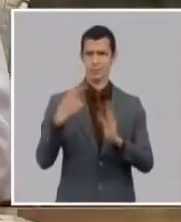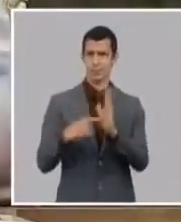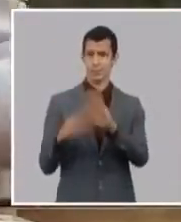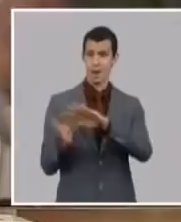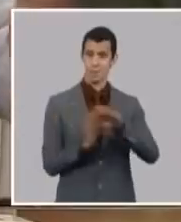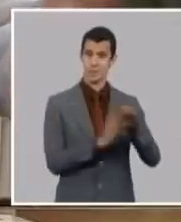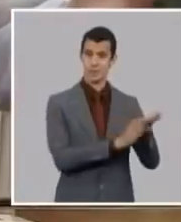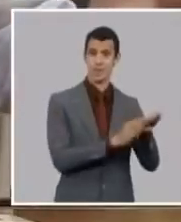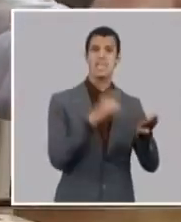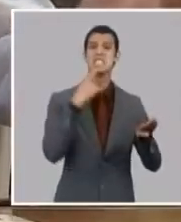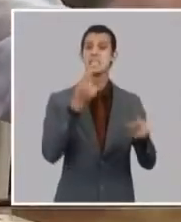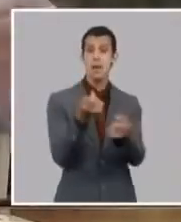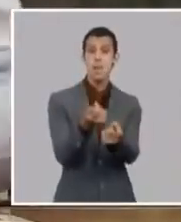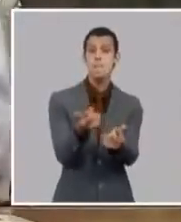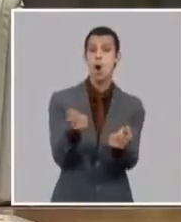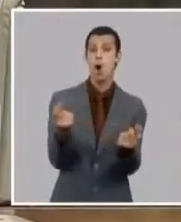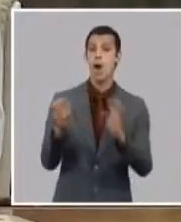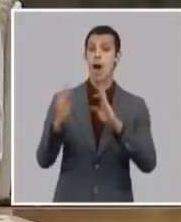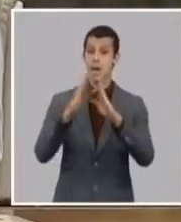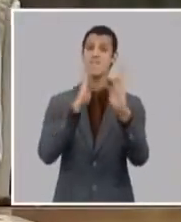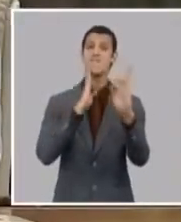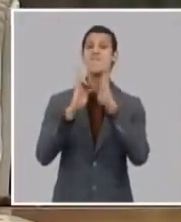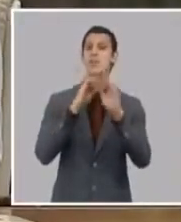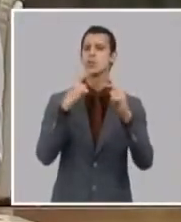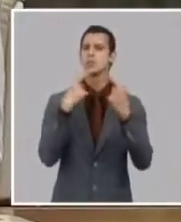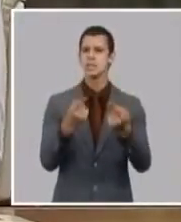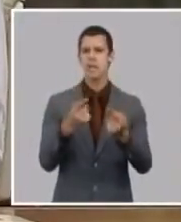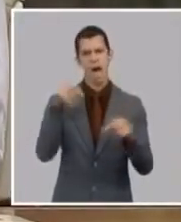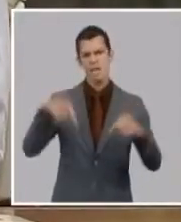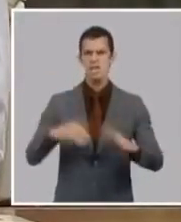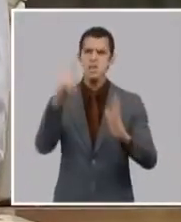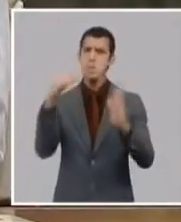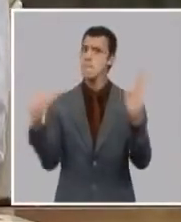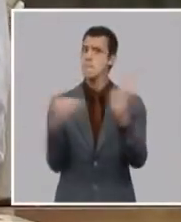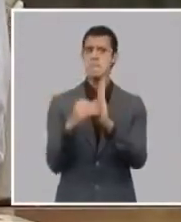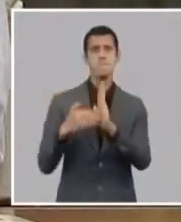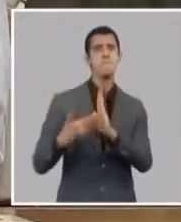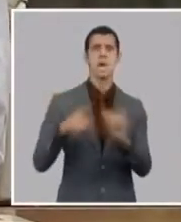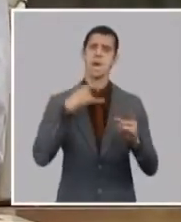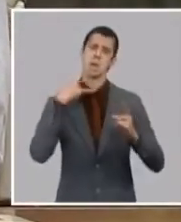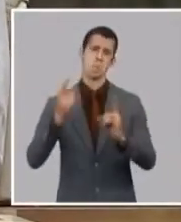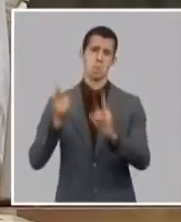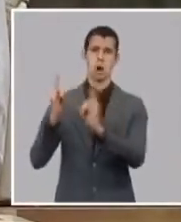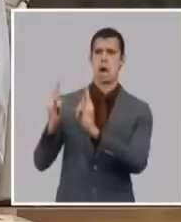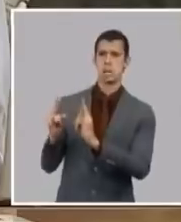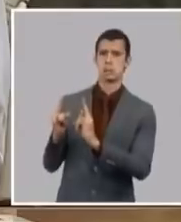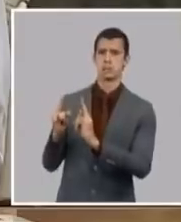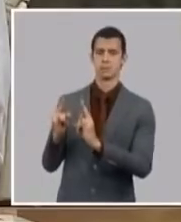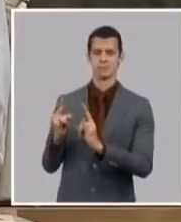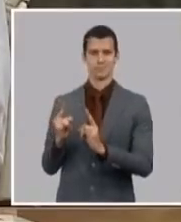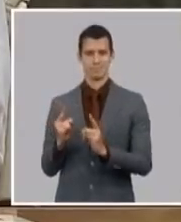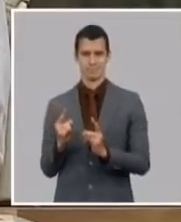¿dónde están los casos de muertos en Cuba? ya reconocimos que hubo un fallecido y estamos haciendo toda la investigación